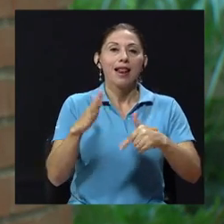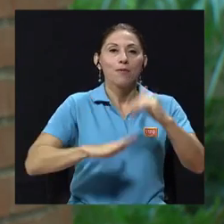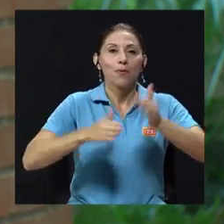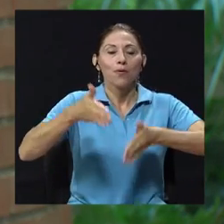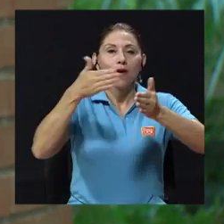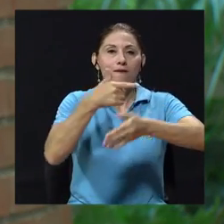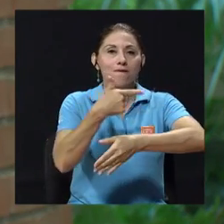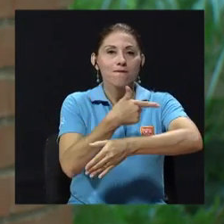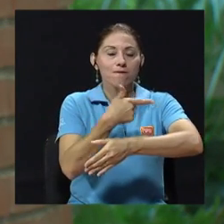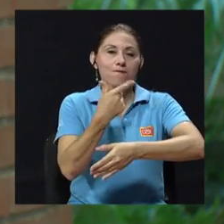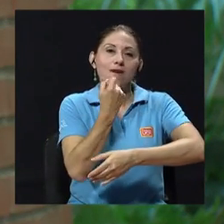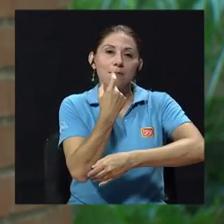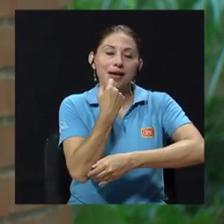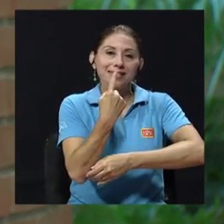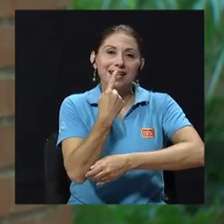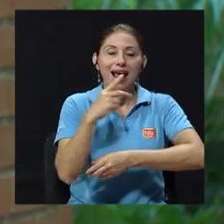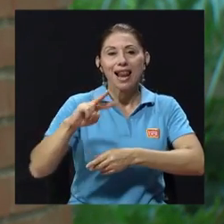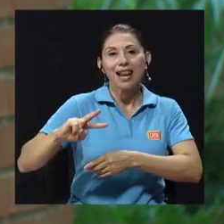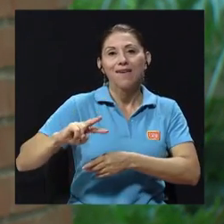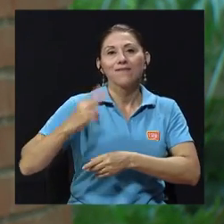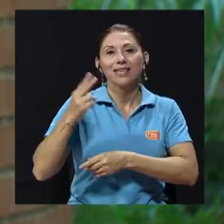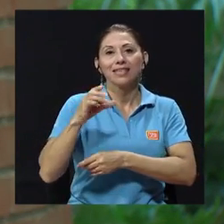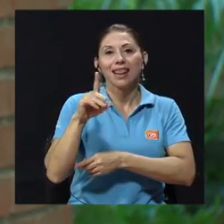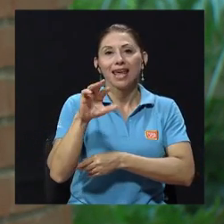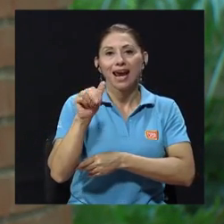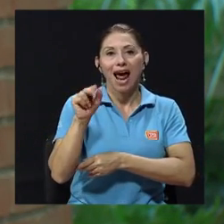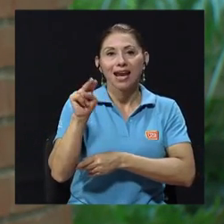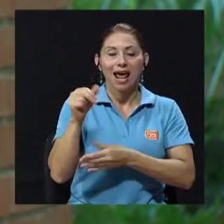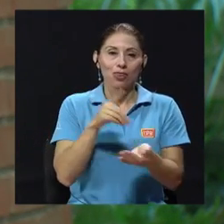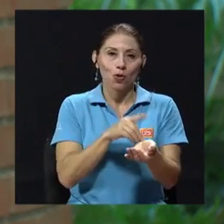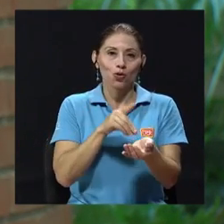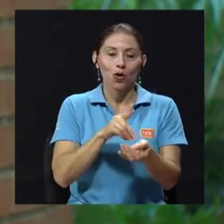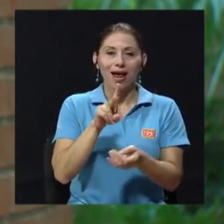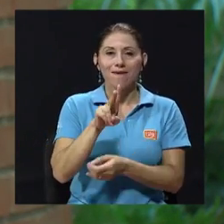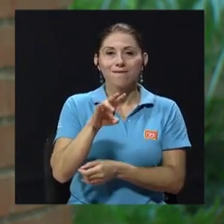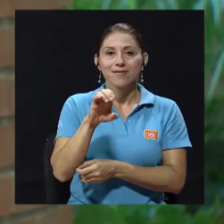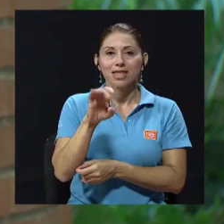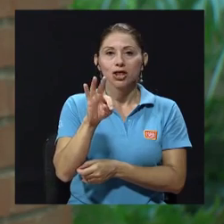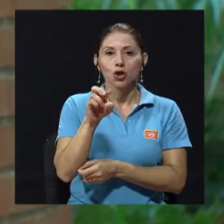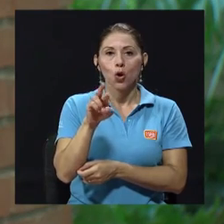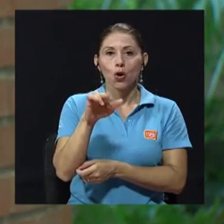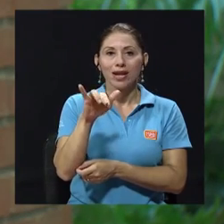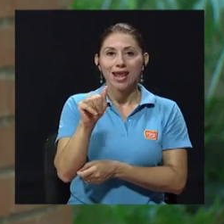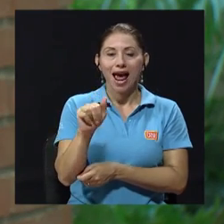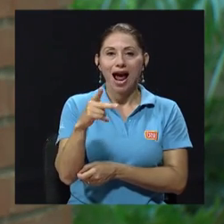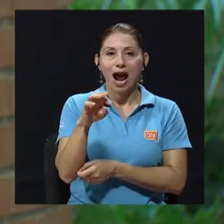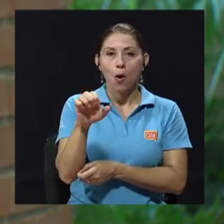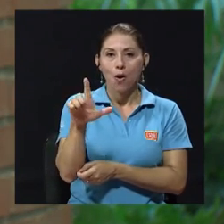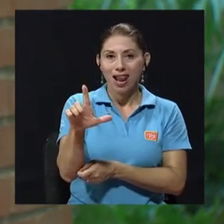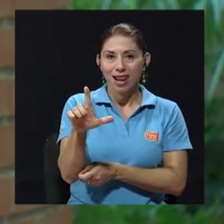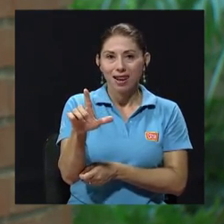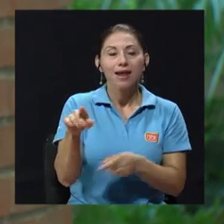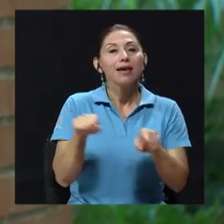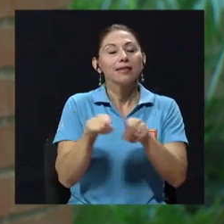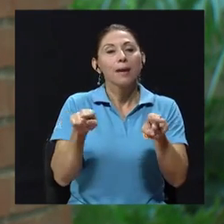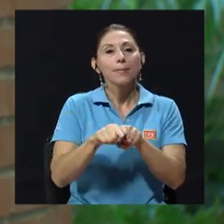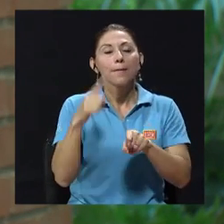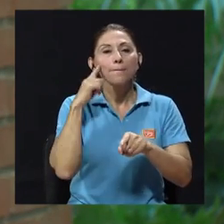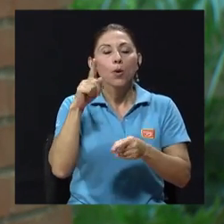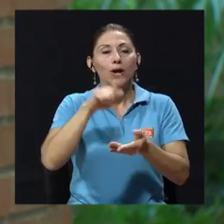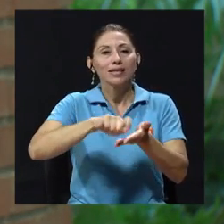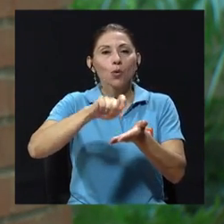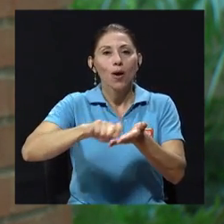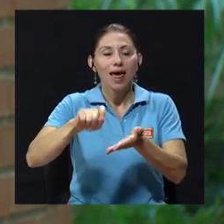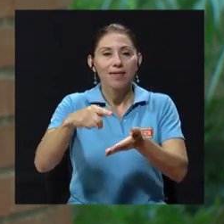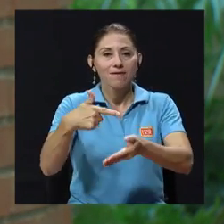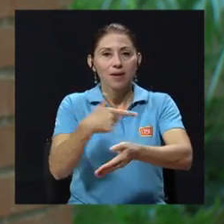vicedecana, que es la doctora Victoria Hall. Tenemos también, por lo que viene a ser la Escuela